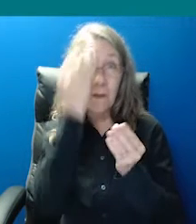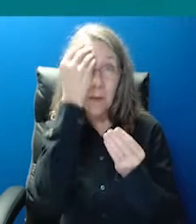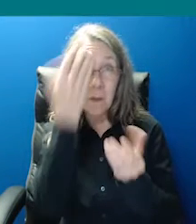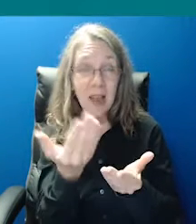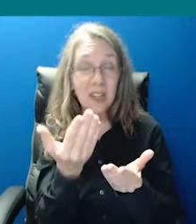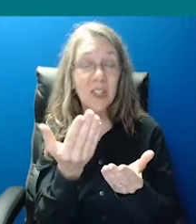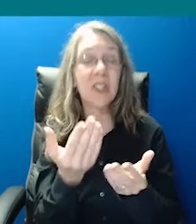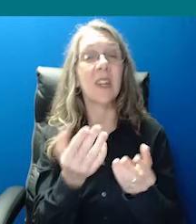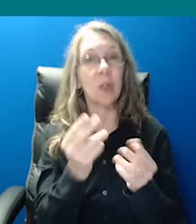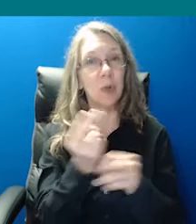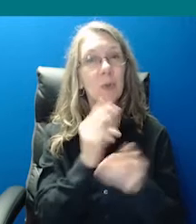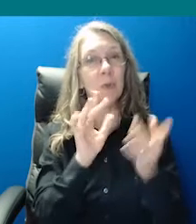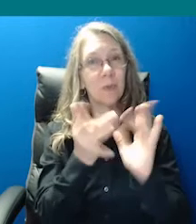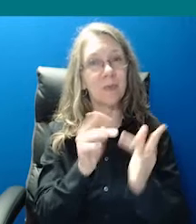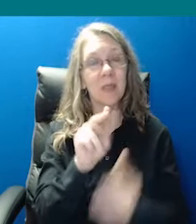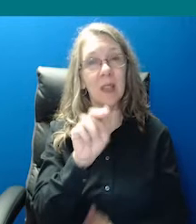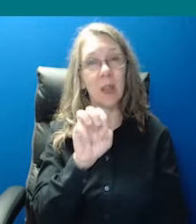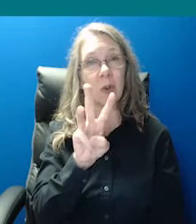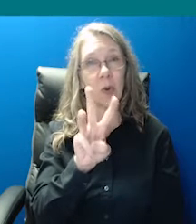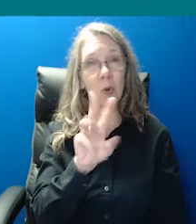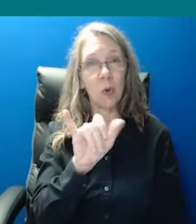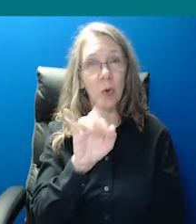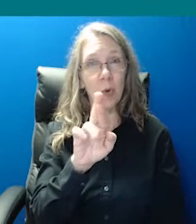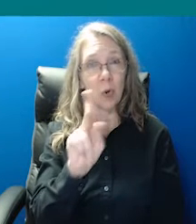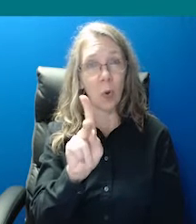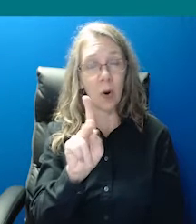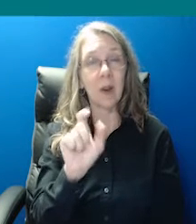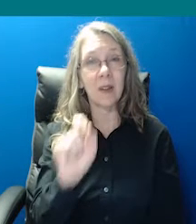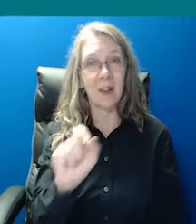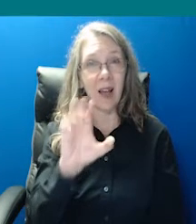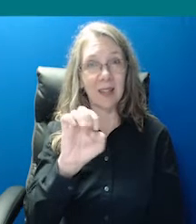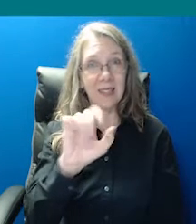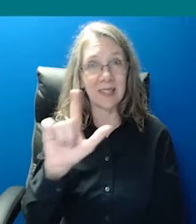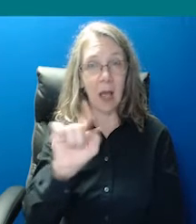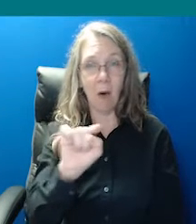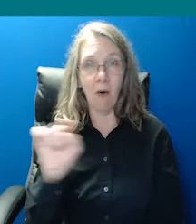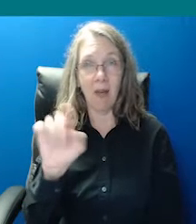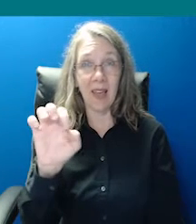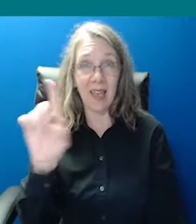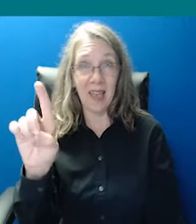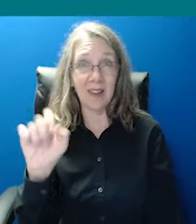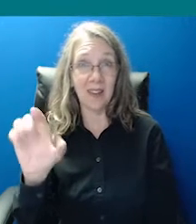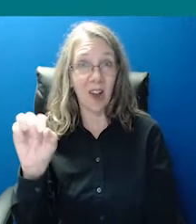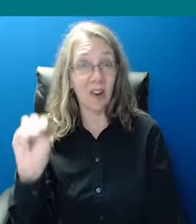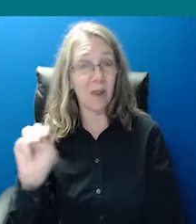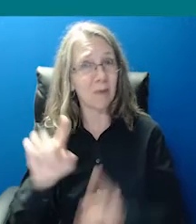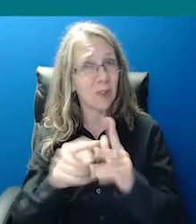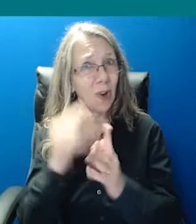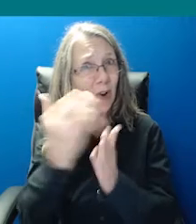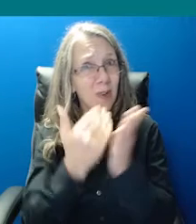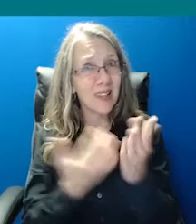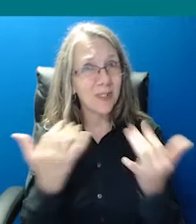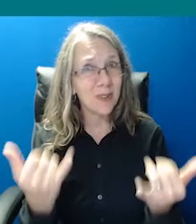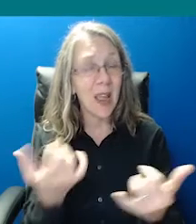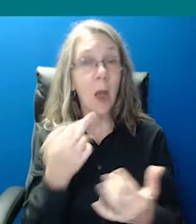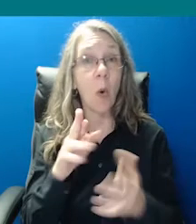ny.celled.com o llama al teléfono 736-416